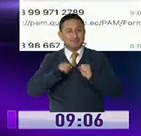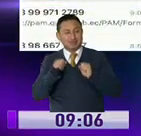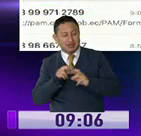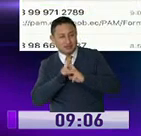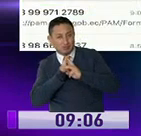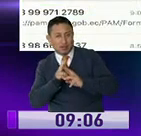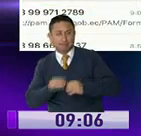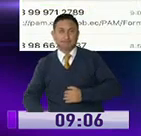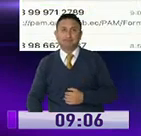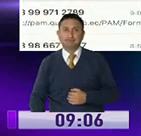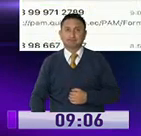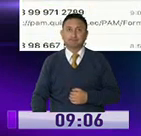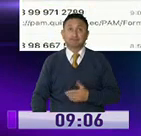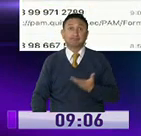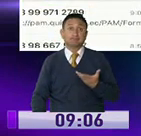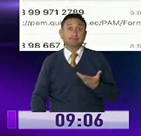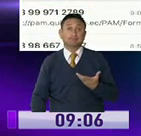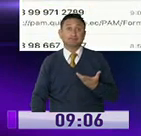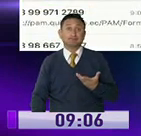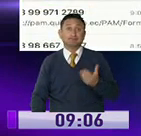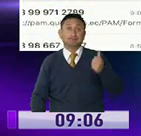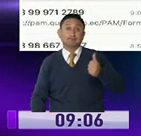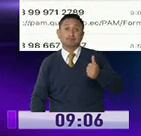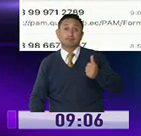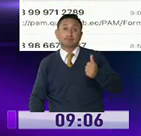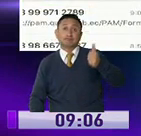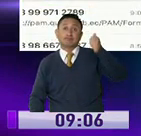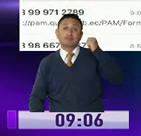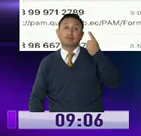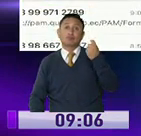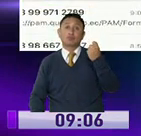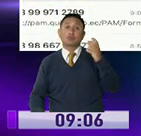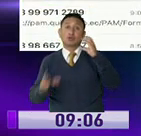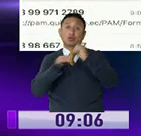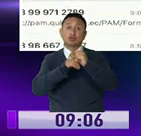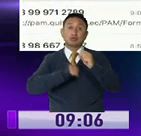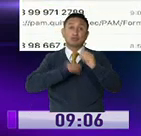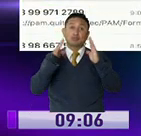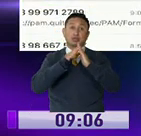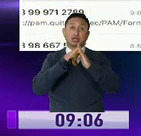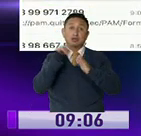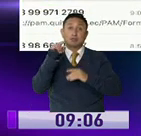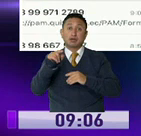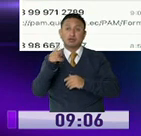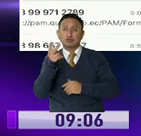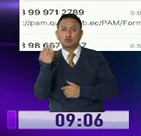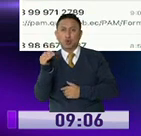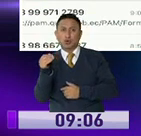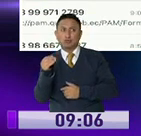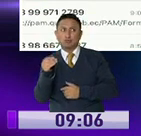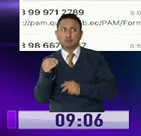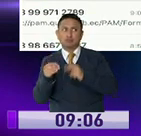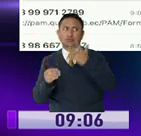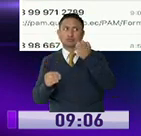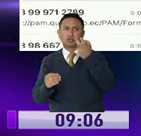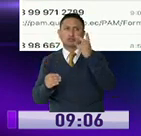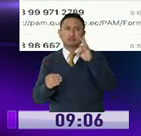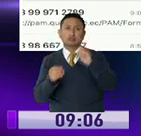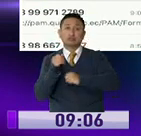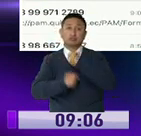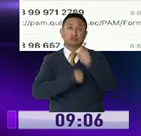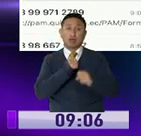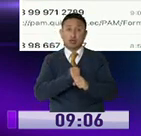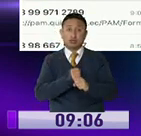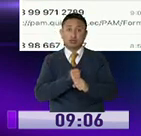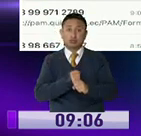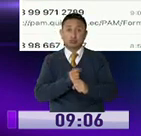solventarlas. Bueno, anoche, ayer 11 de la noche, timbraron mi casa por la ventana. Vi dos jóvenes, más o menos entre 15 y 17 años, que decían